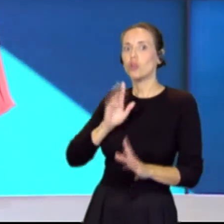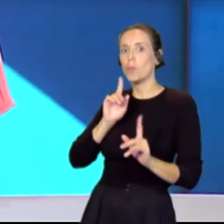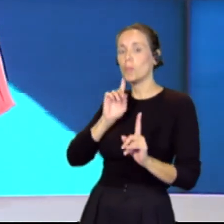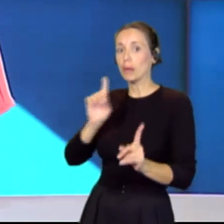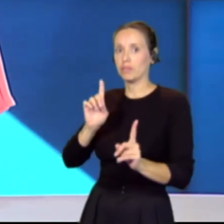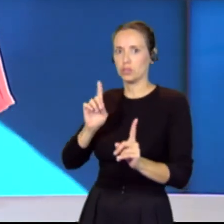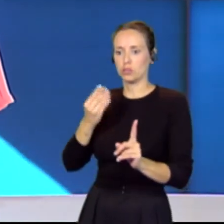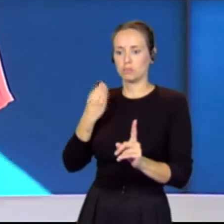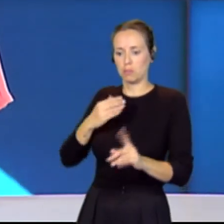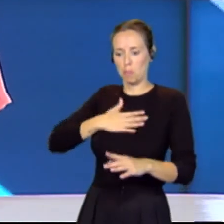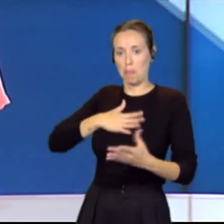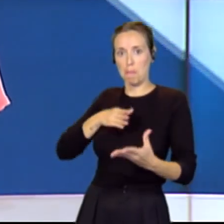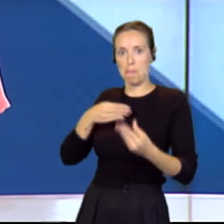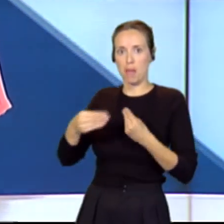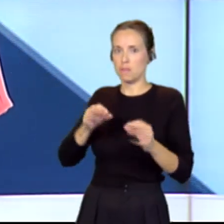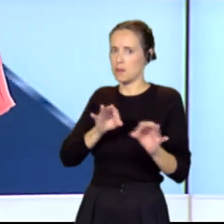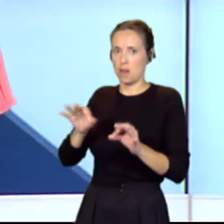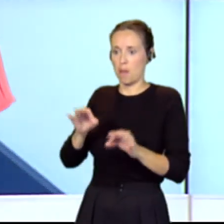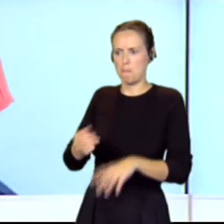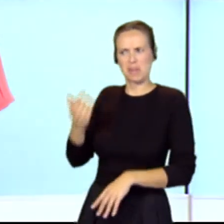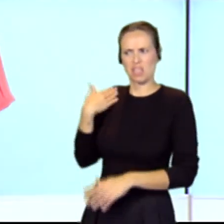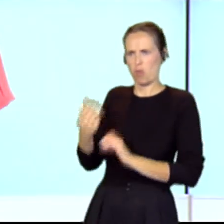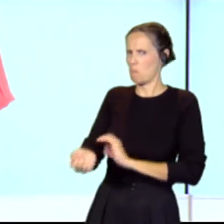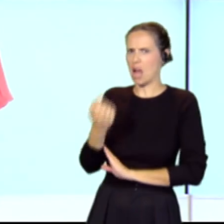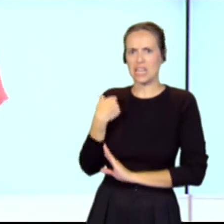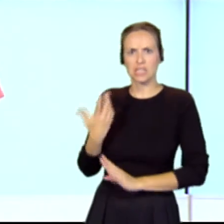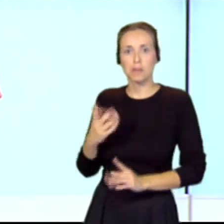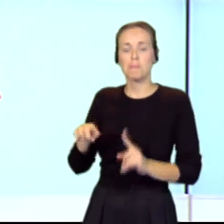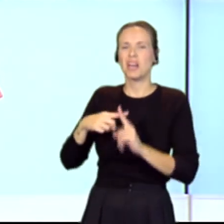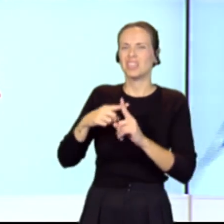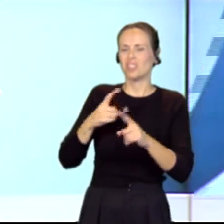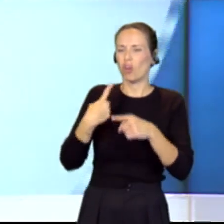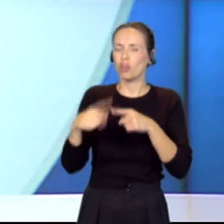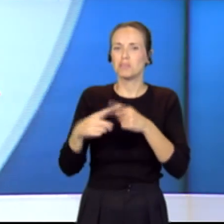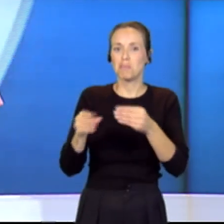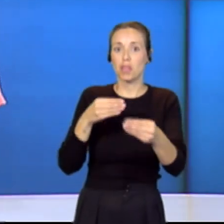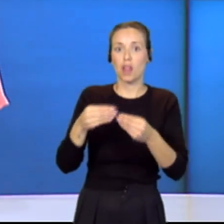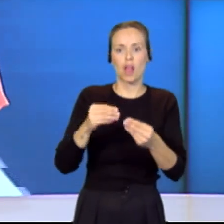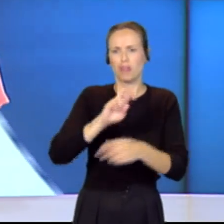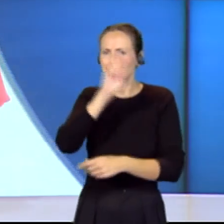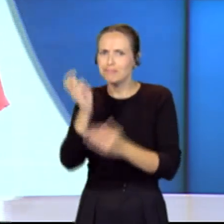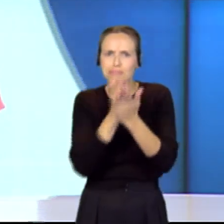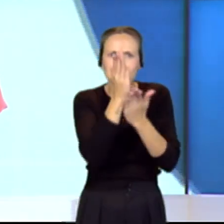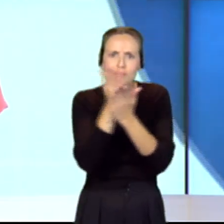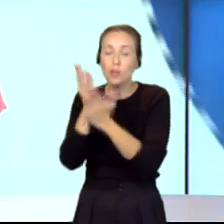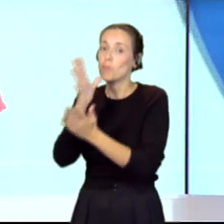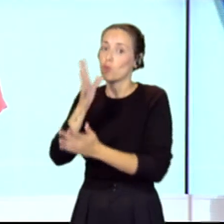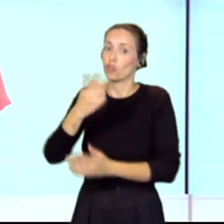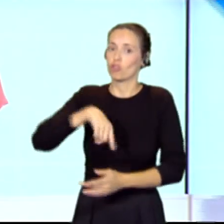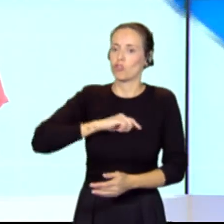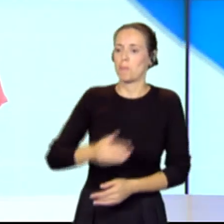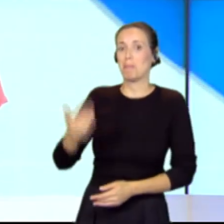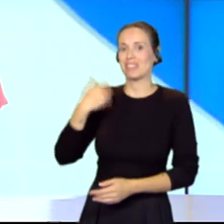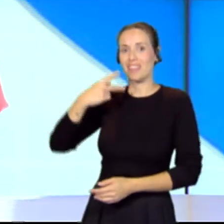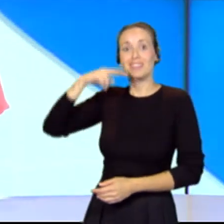que de anteriores ediciones y más medios materiales, mucho más versátiles porque de la experiencia del gran